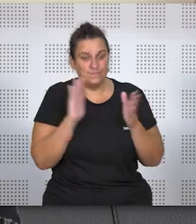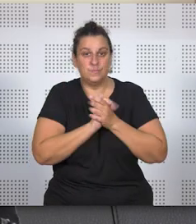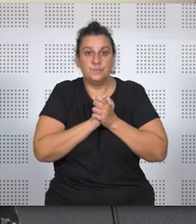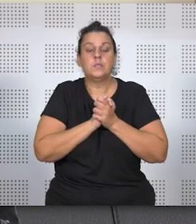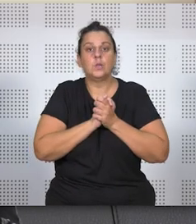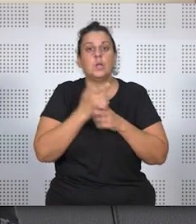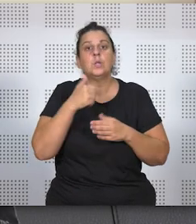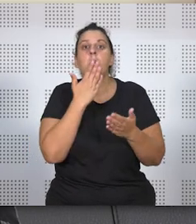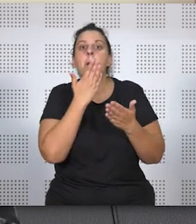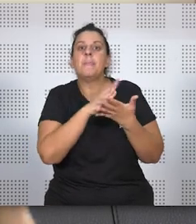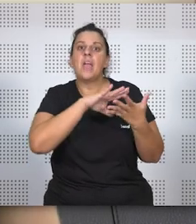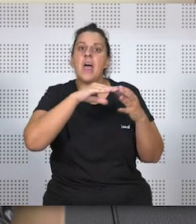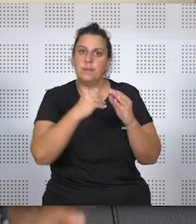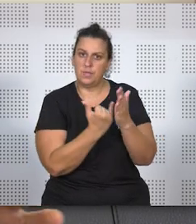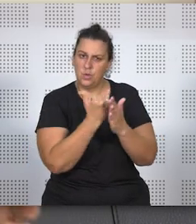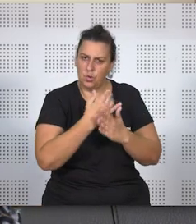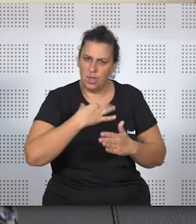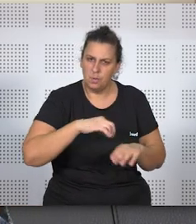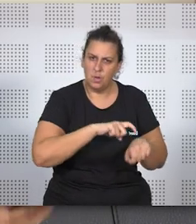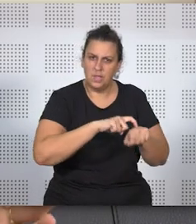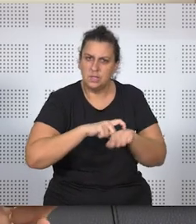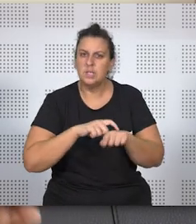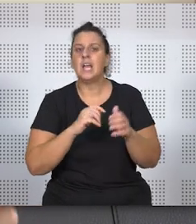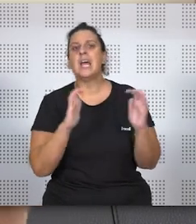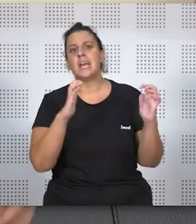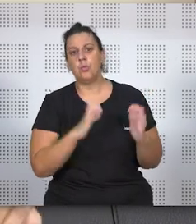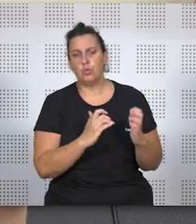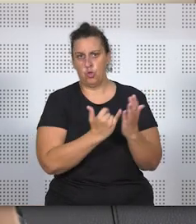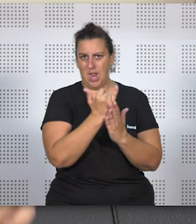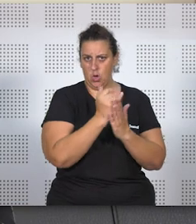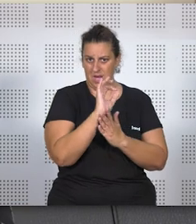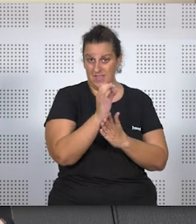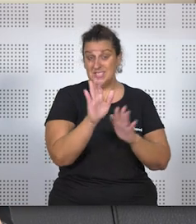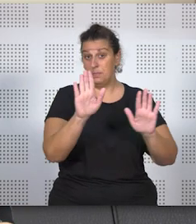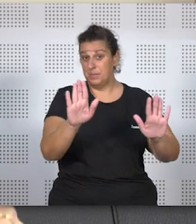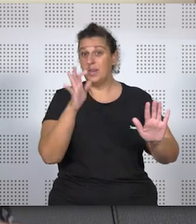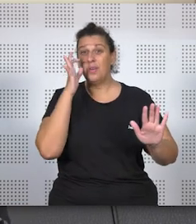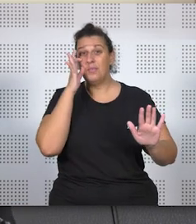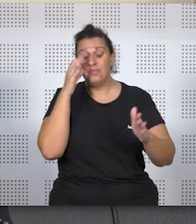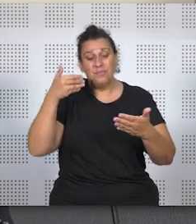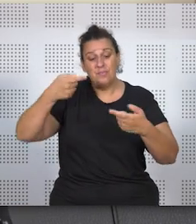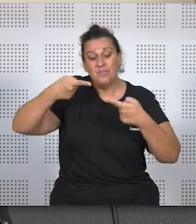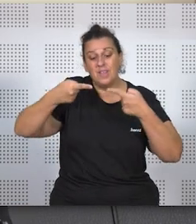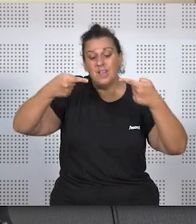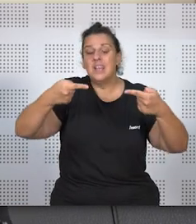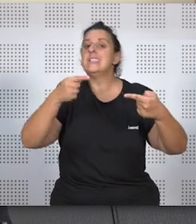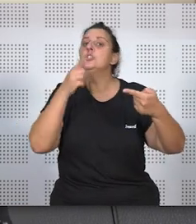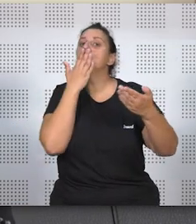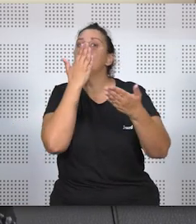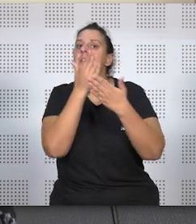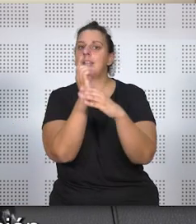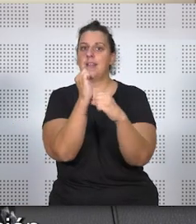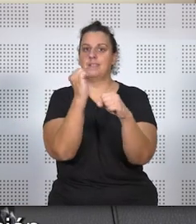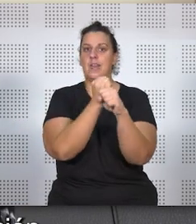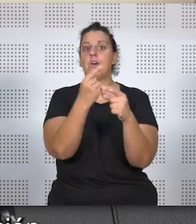podemos pedir adaptaciones de jornada de muchos tipos, reducciones, etcétera, pero se prevé expresamente solicitar el trabajo a distancia.